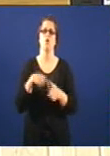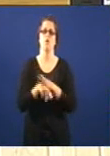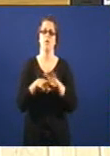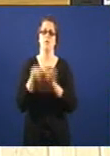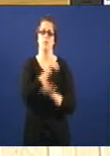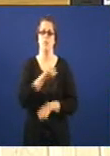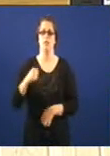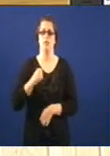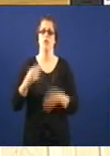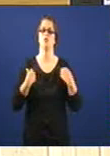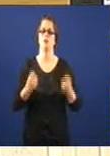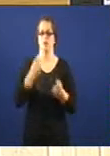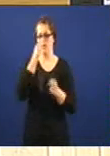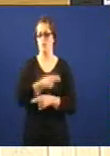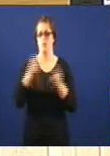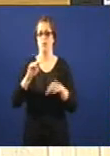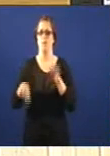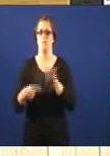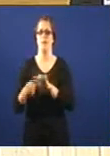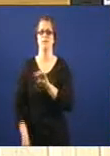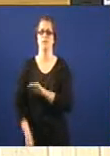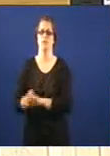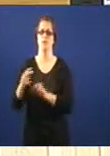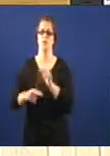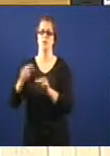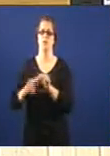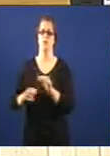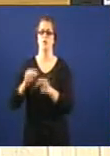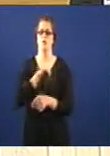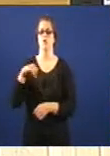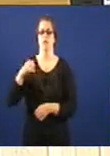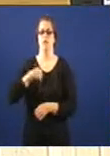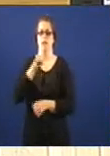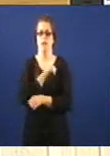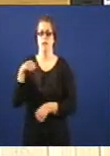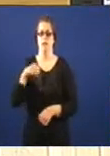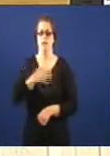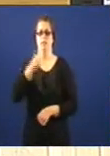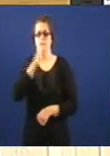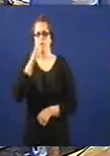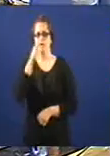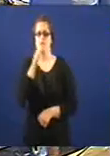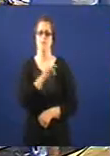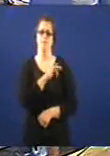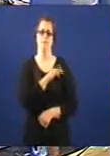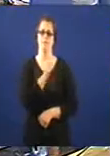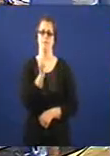Galicia e a construcción do novo hospital de Vigo tenga a palabra a señora Acuña por favor do Grupo Parlamentario Socialista Socialista